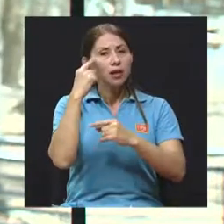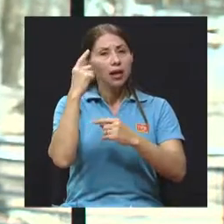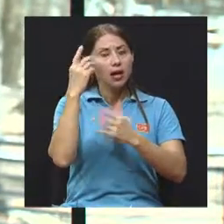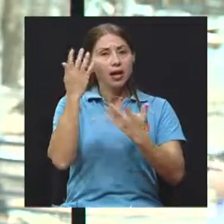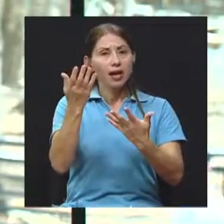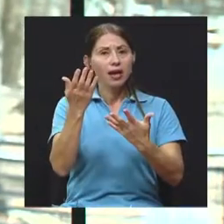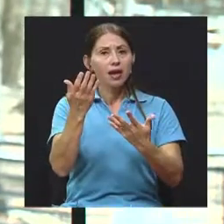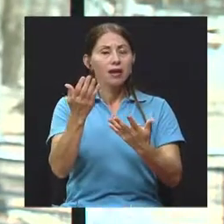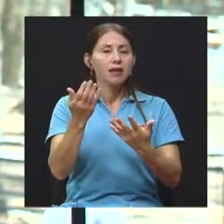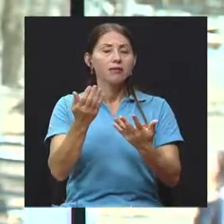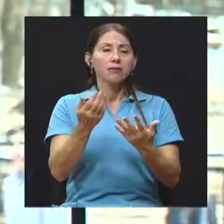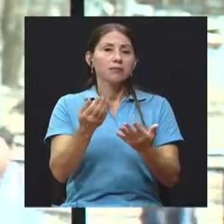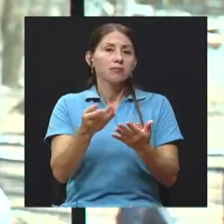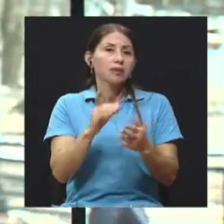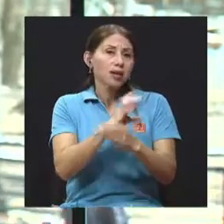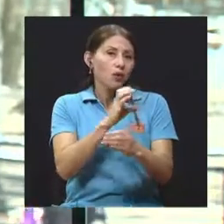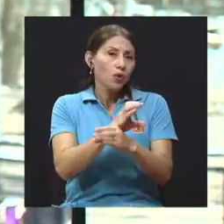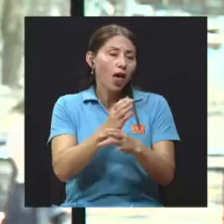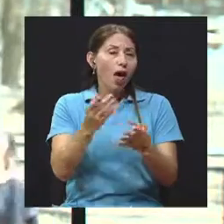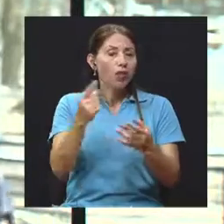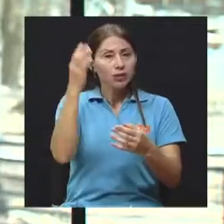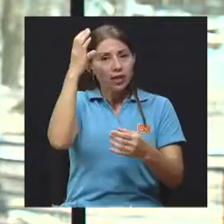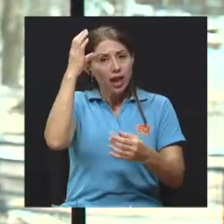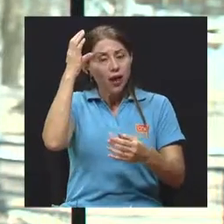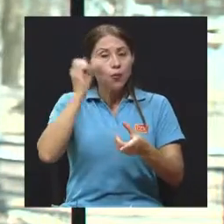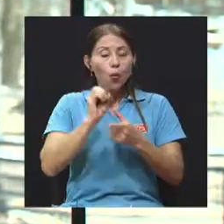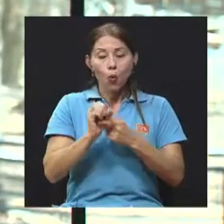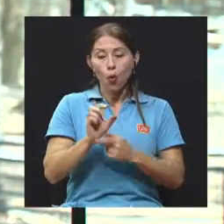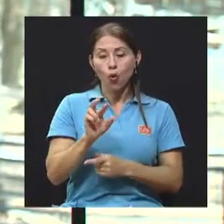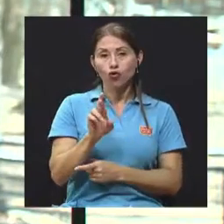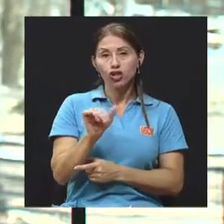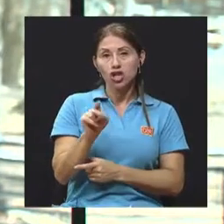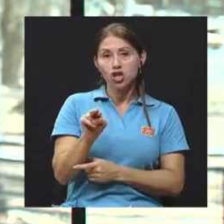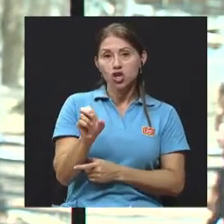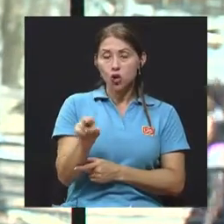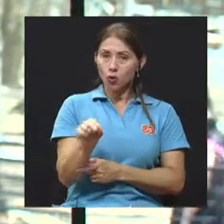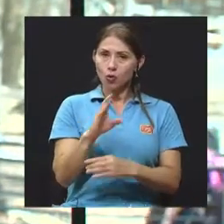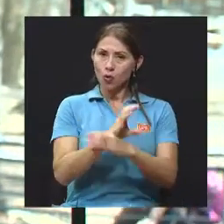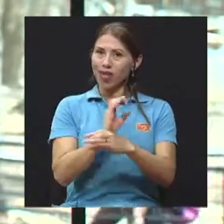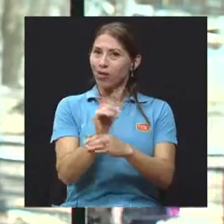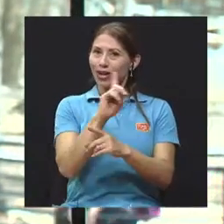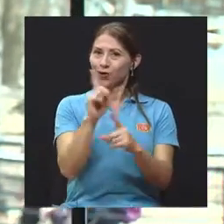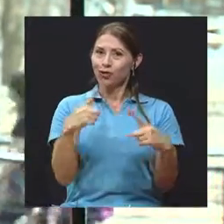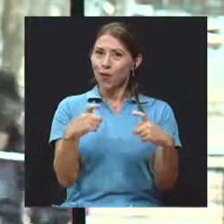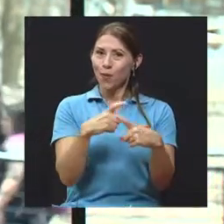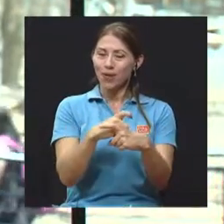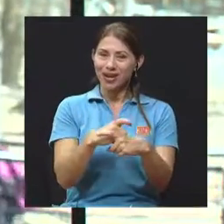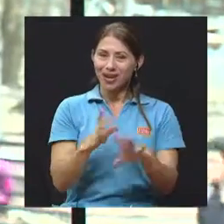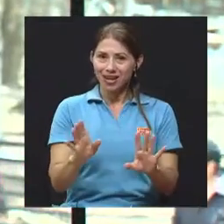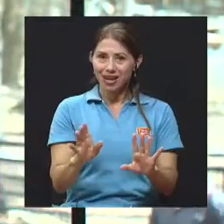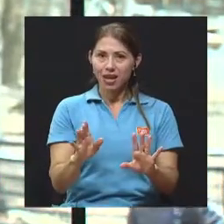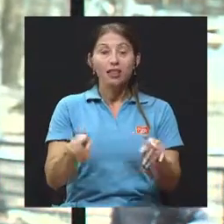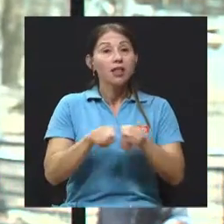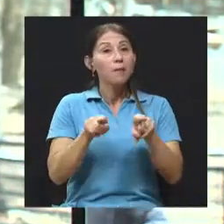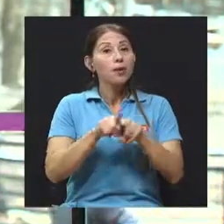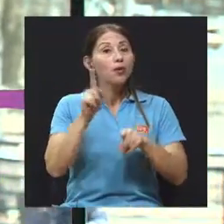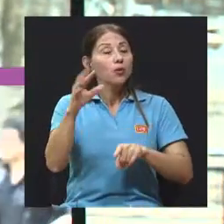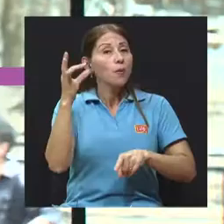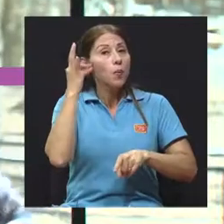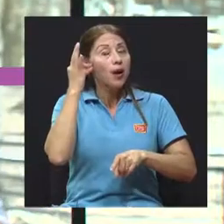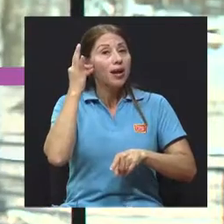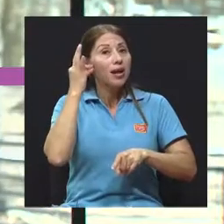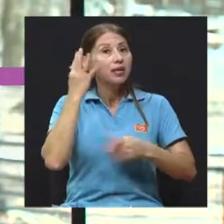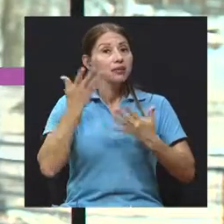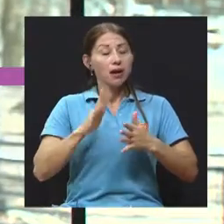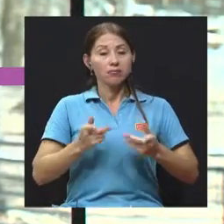más posibilidad que se complique, o si está afectado el riñón, hay que revisar eso, y también para que una vez que quede embarazada, sea controlada por alto riesgo